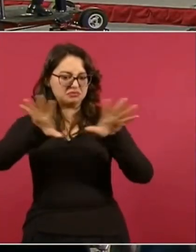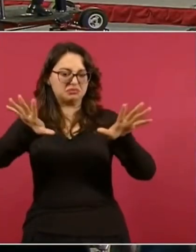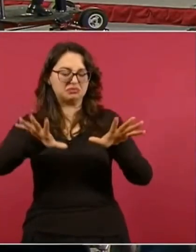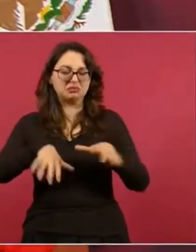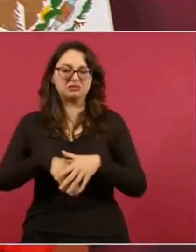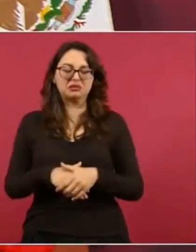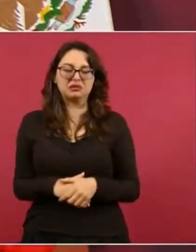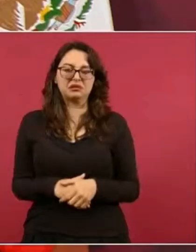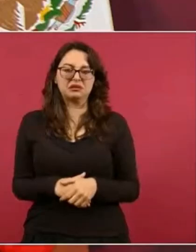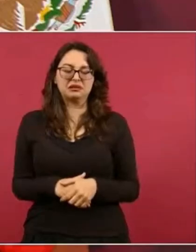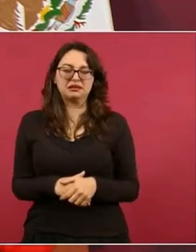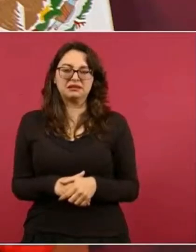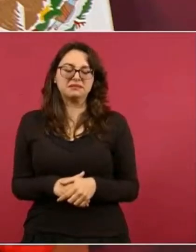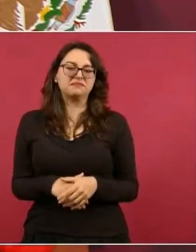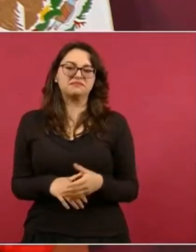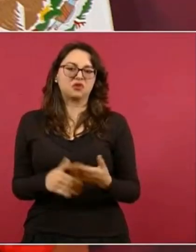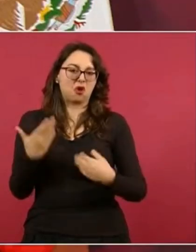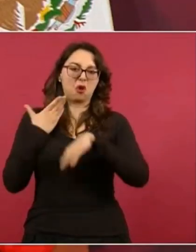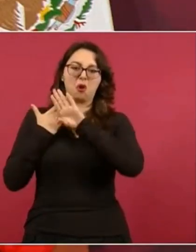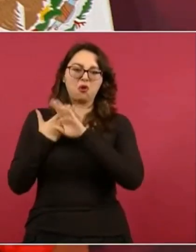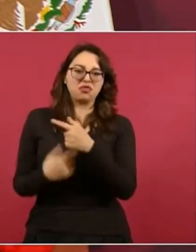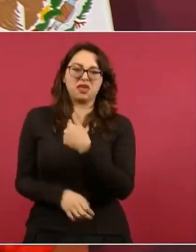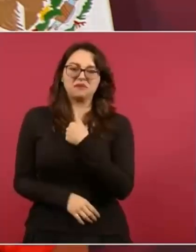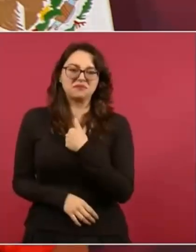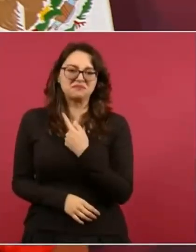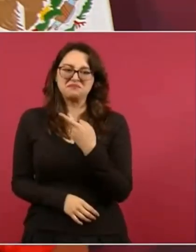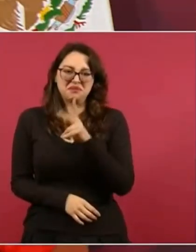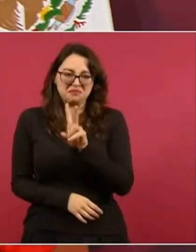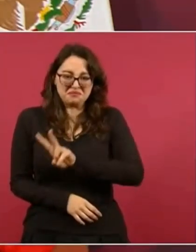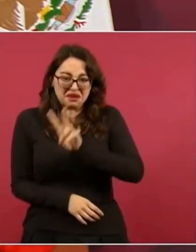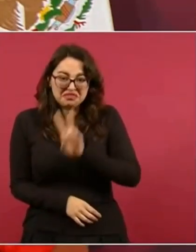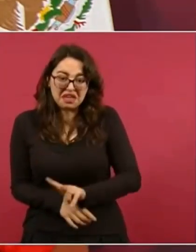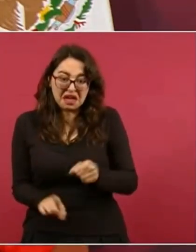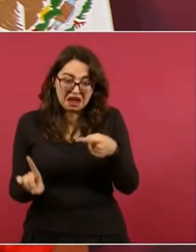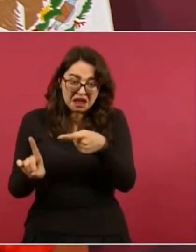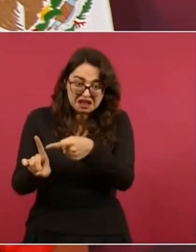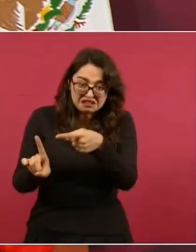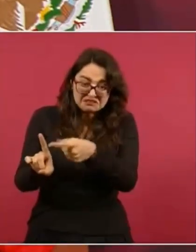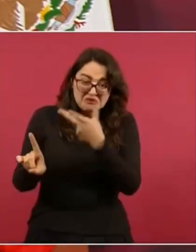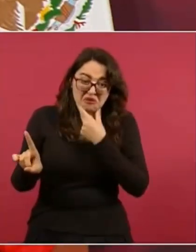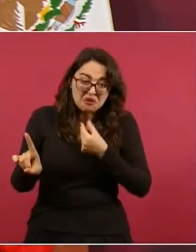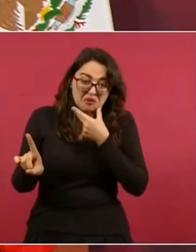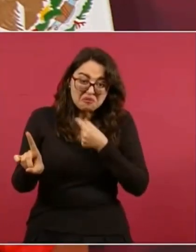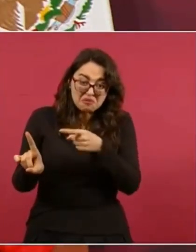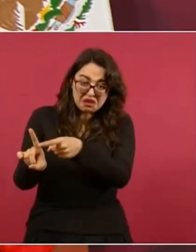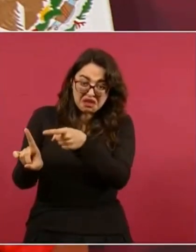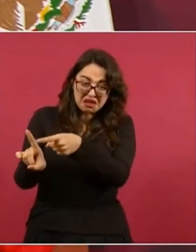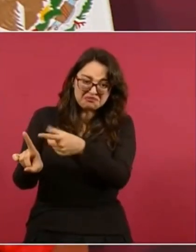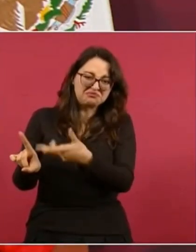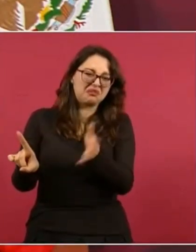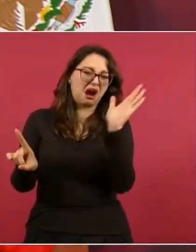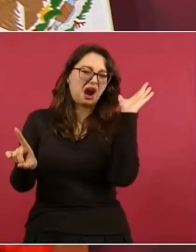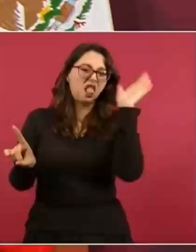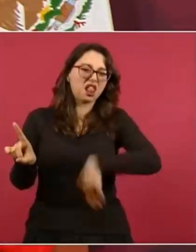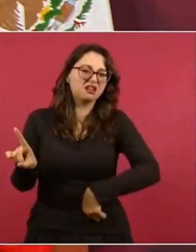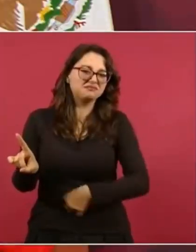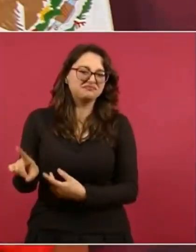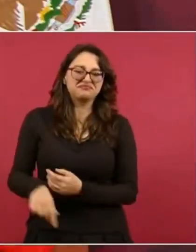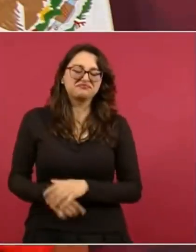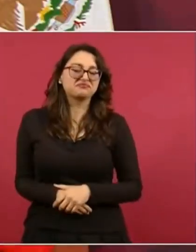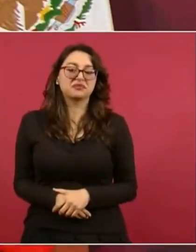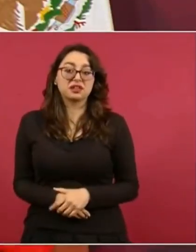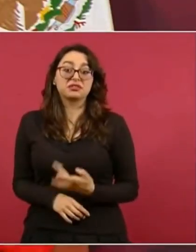y pico. Y nunca se le tomó en serio y después hizo carrera y se acomodó